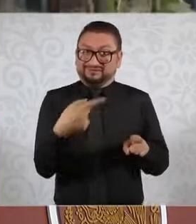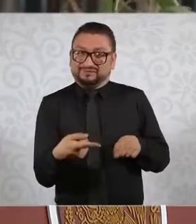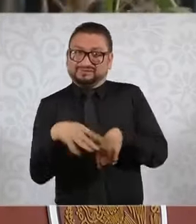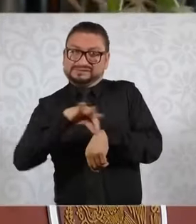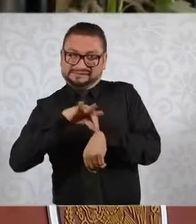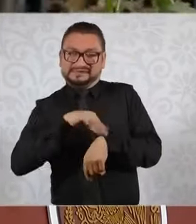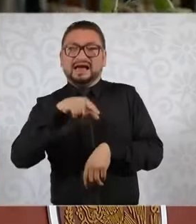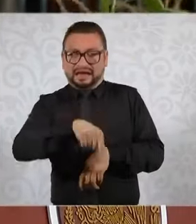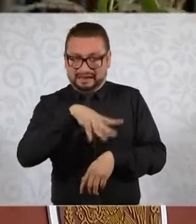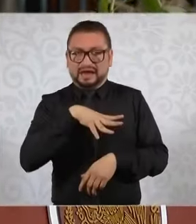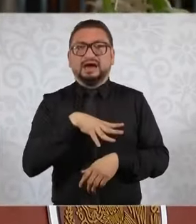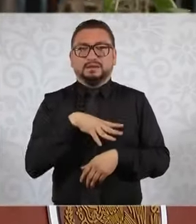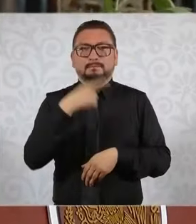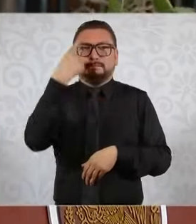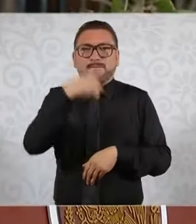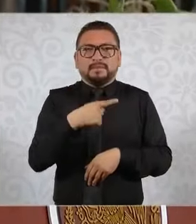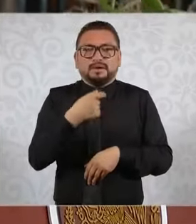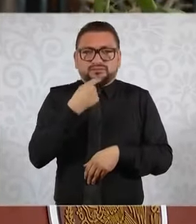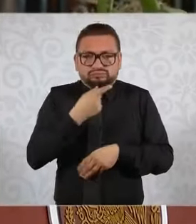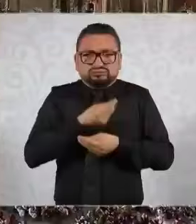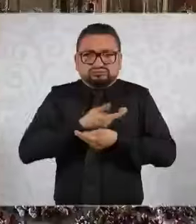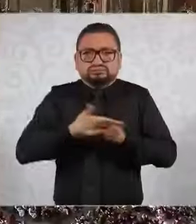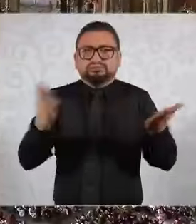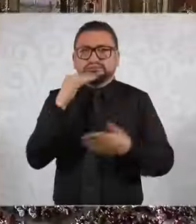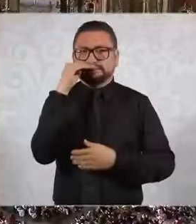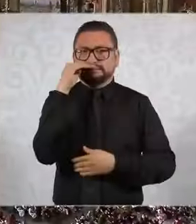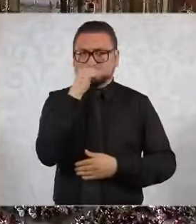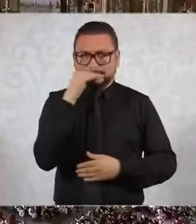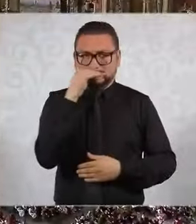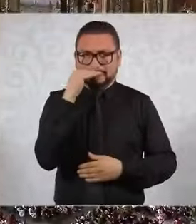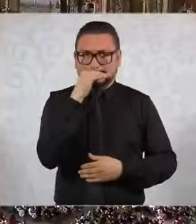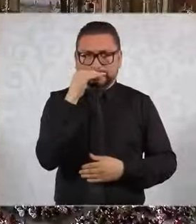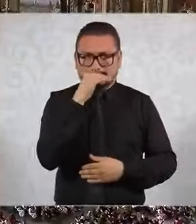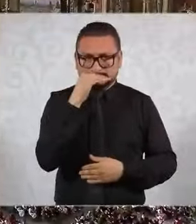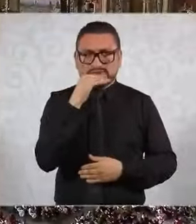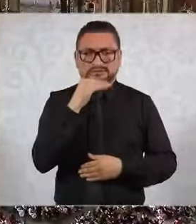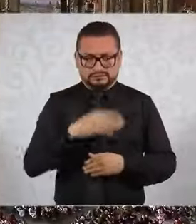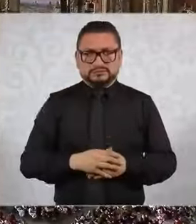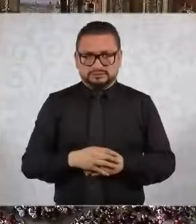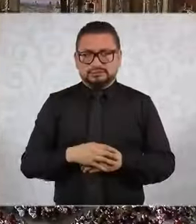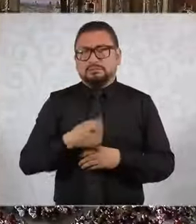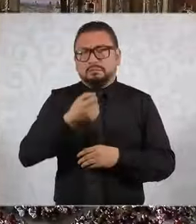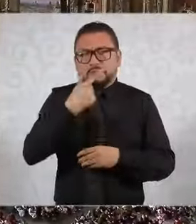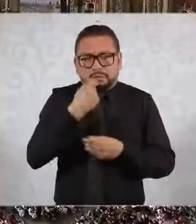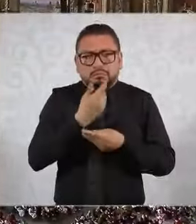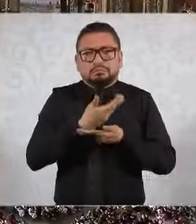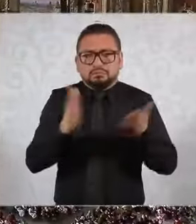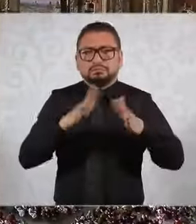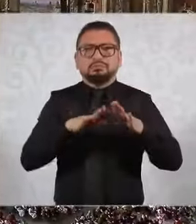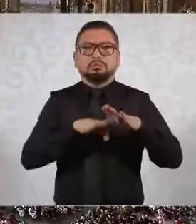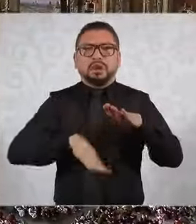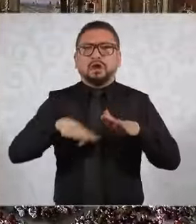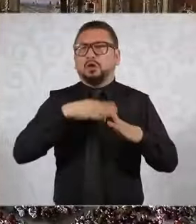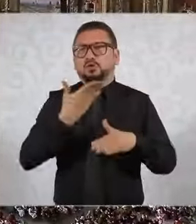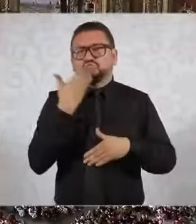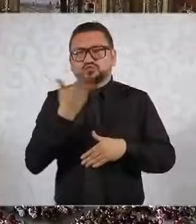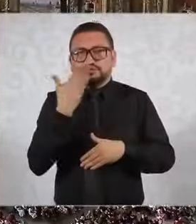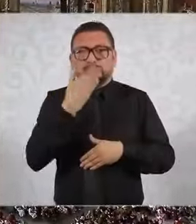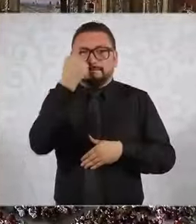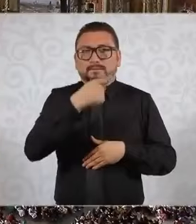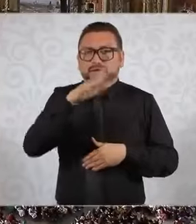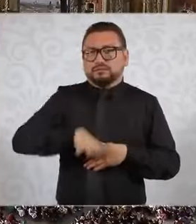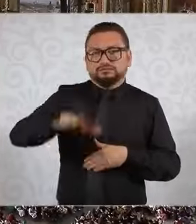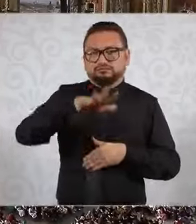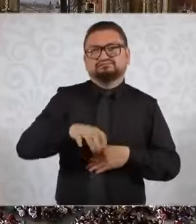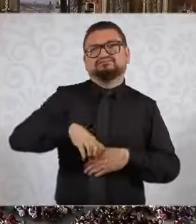para distribuir de manera gratuita medicamentos básicos, principalmente para los